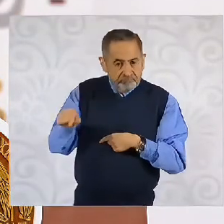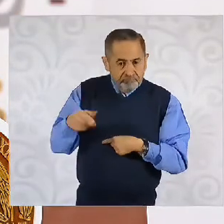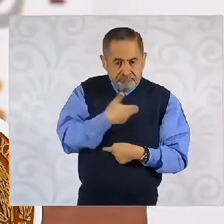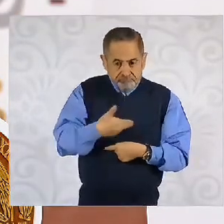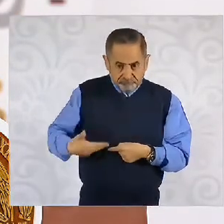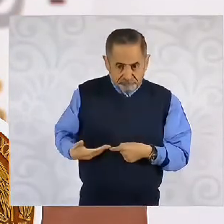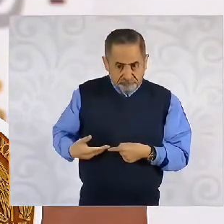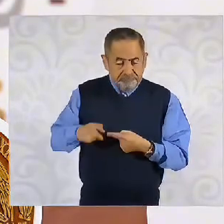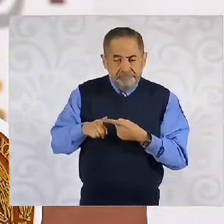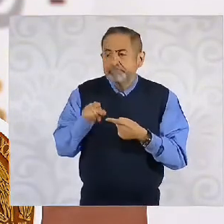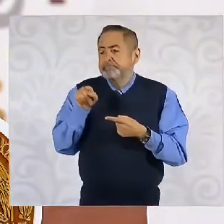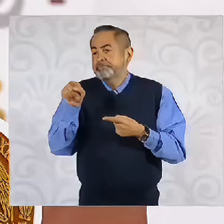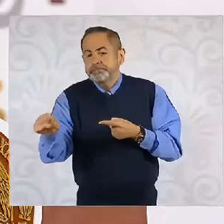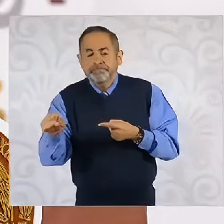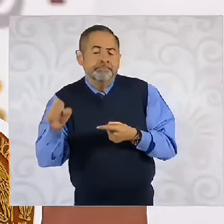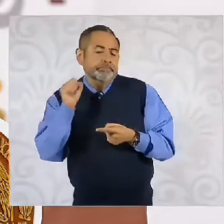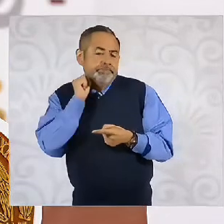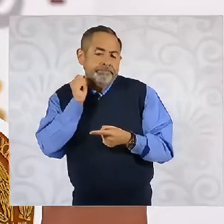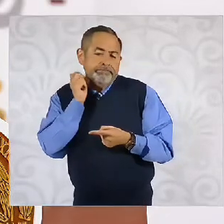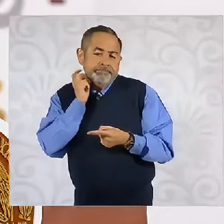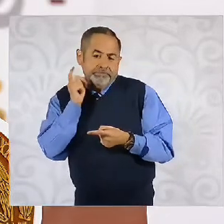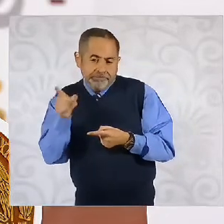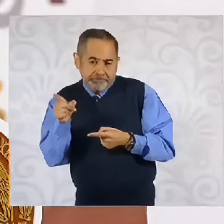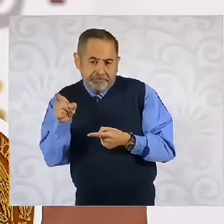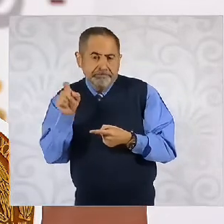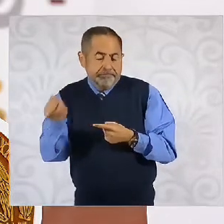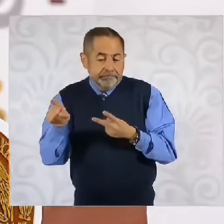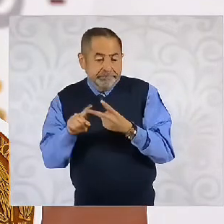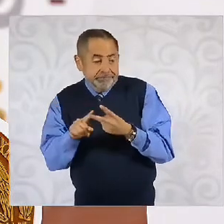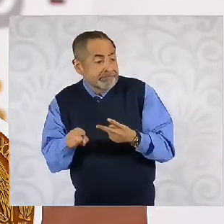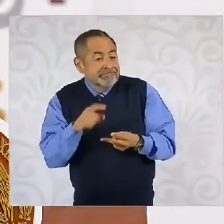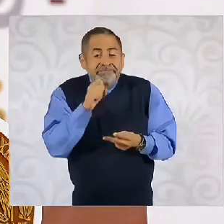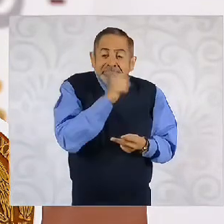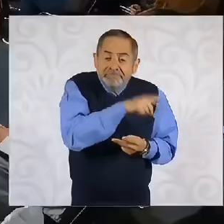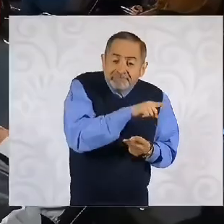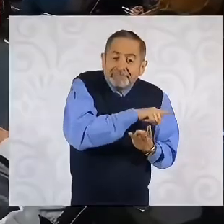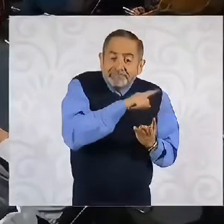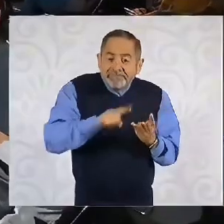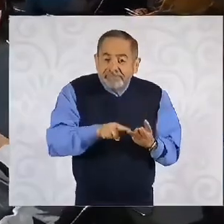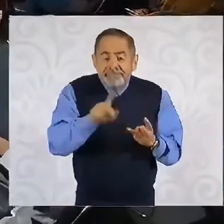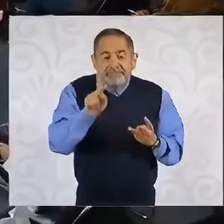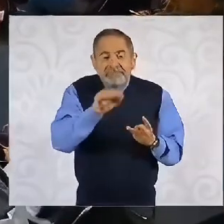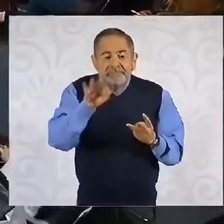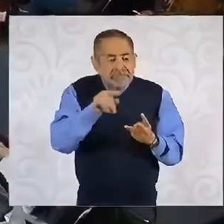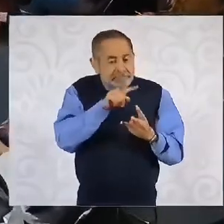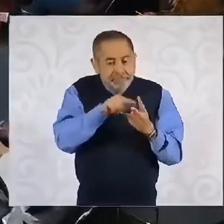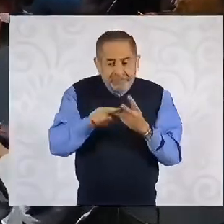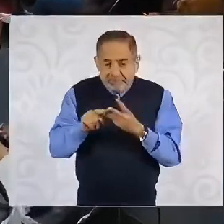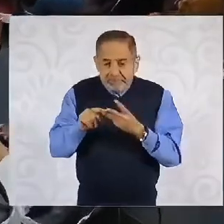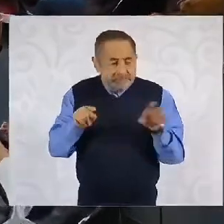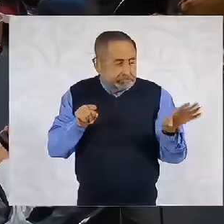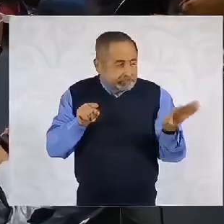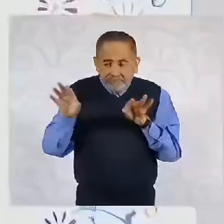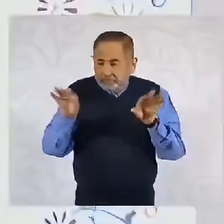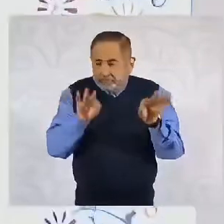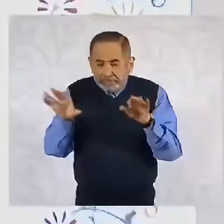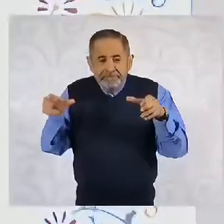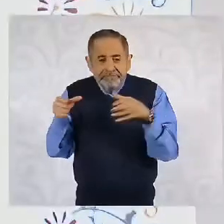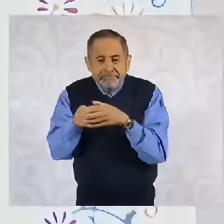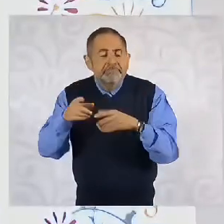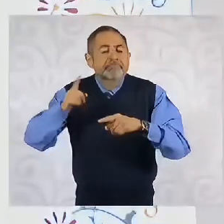Un comité en el Legislativo y un comité en el Judicial. ¿Quién nombre ese comité?